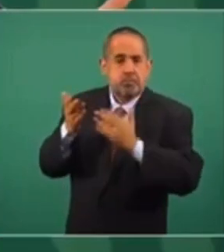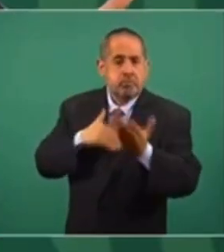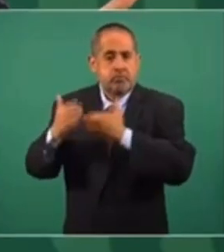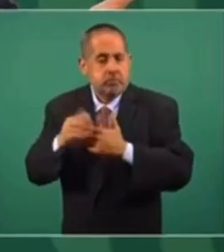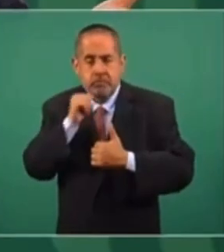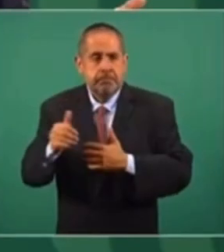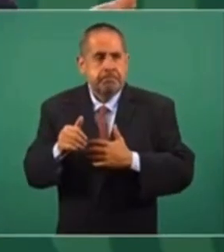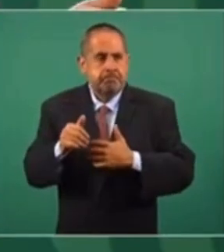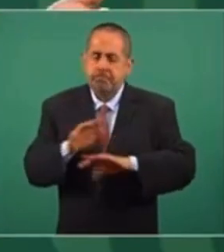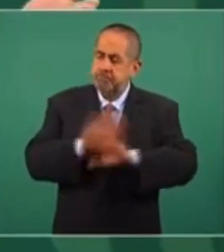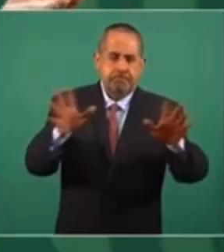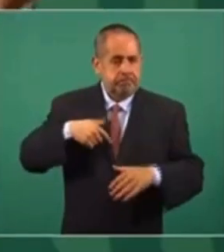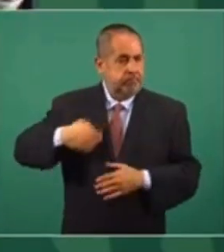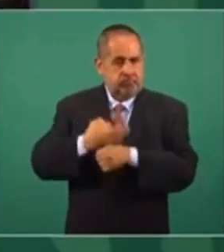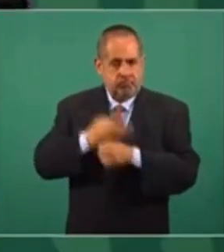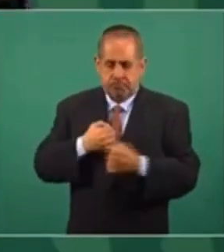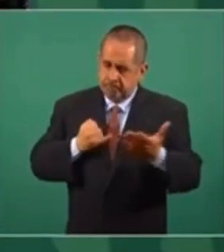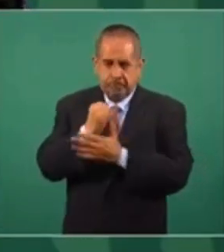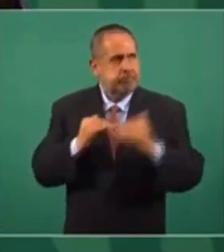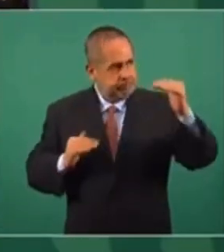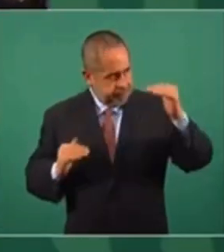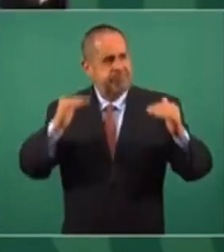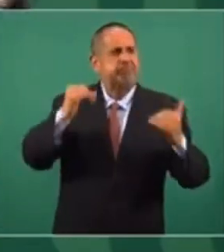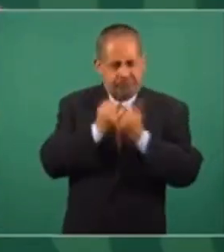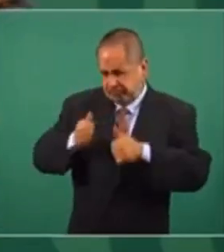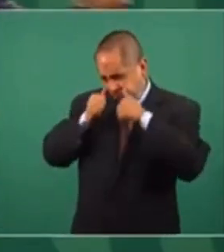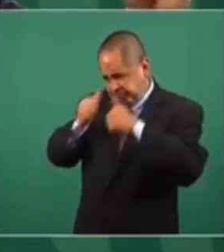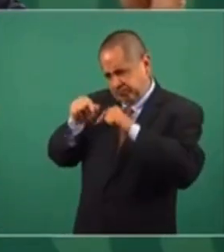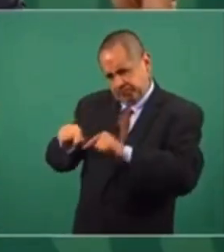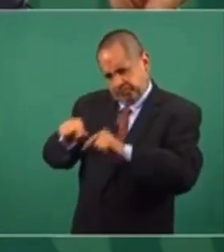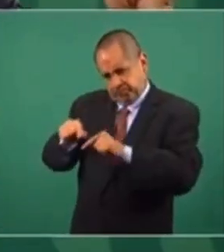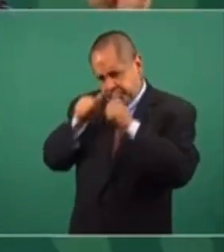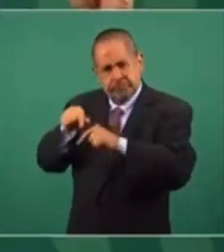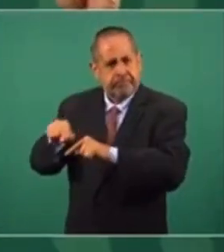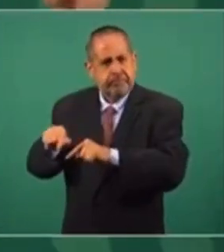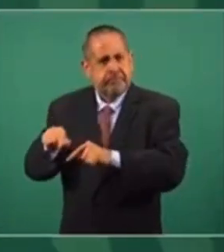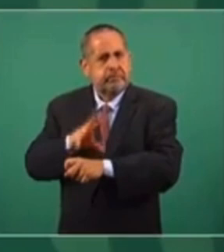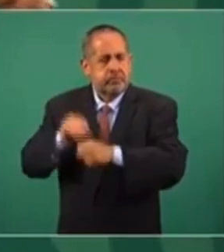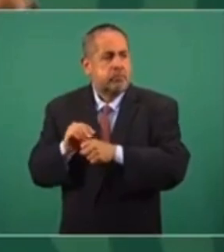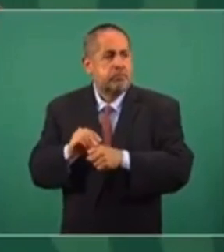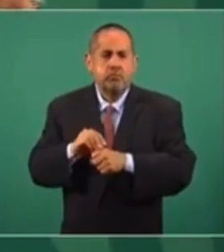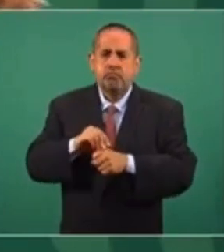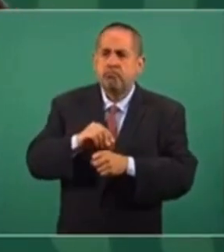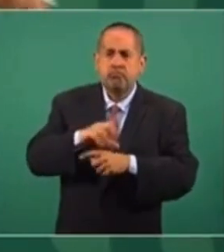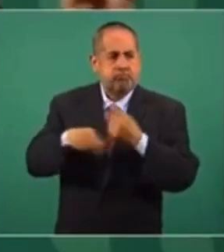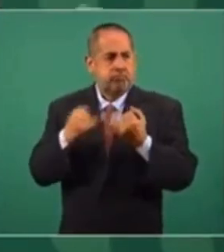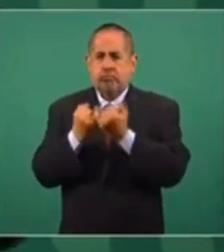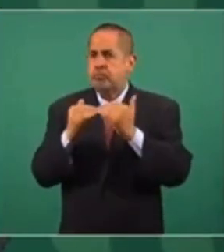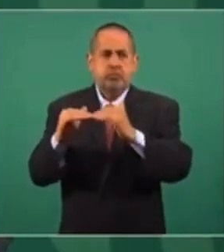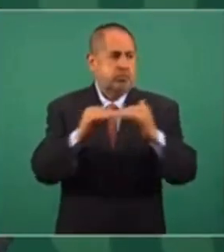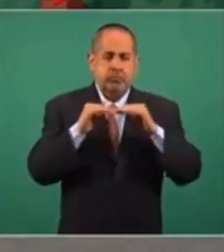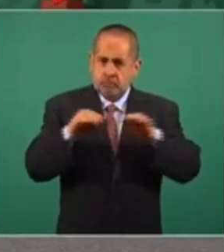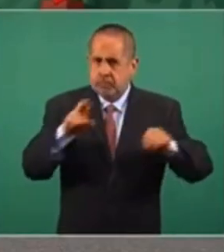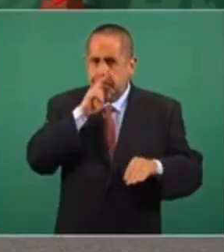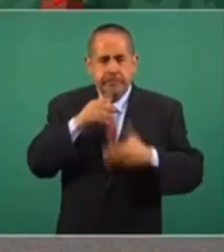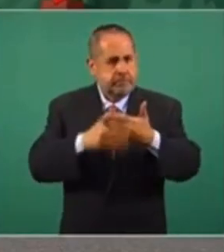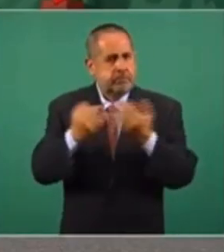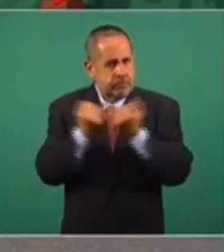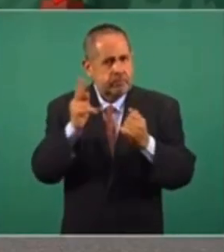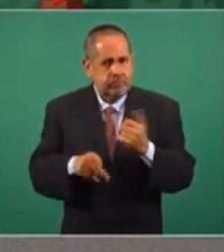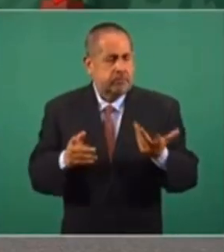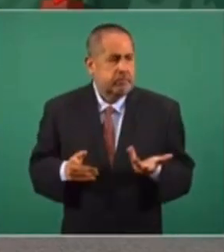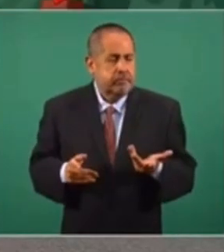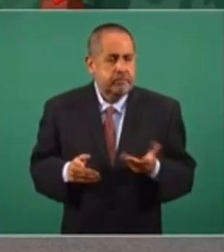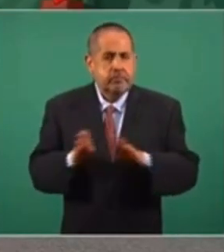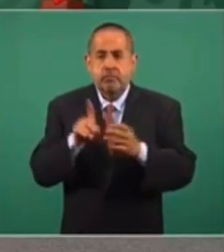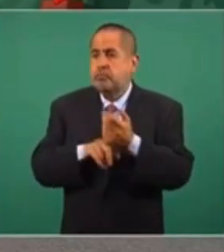Entonces, ahora decidimos emparejar las cosas, buscar un crecimiento horizontal en